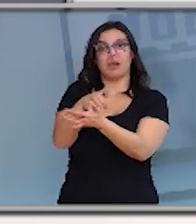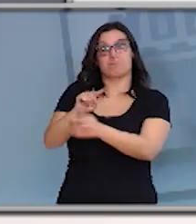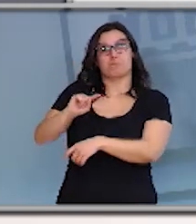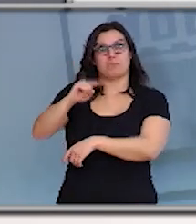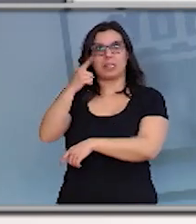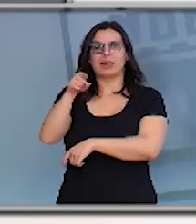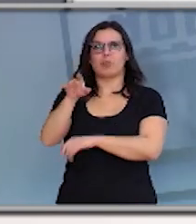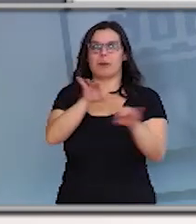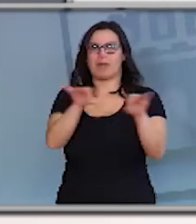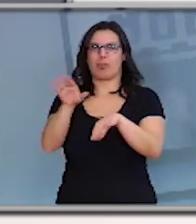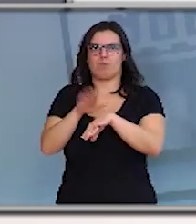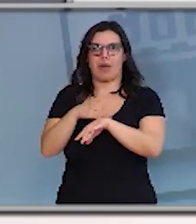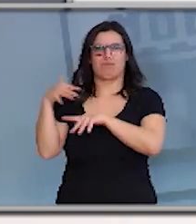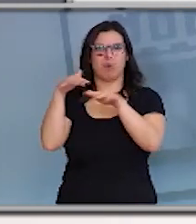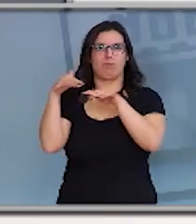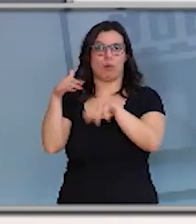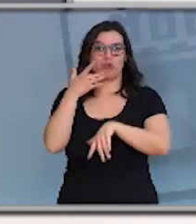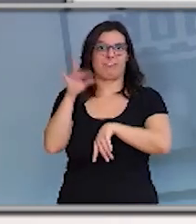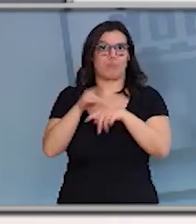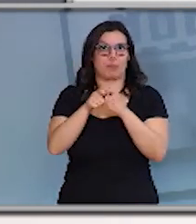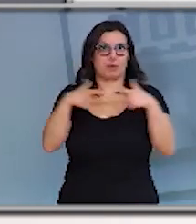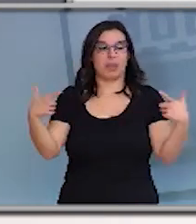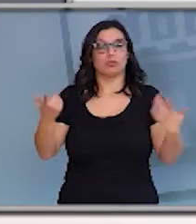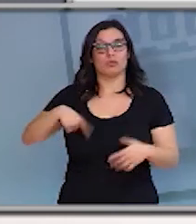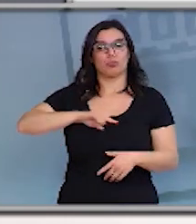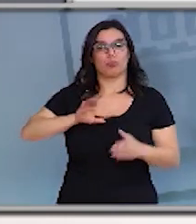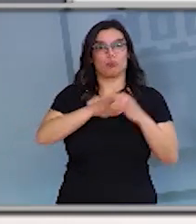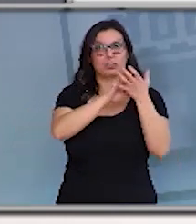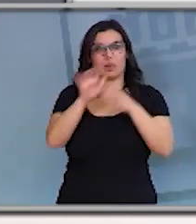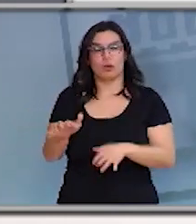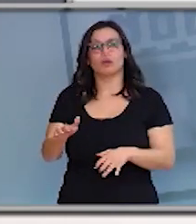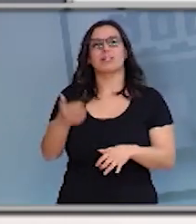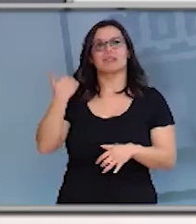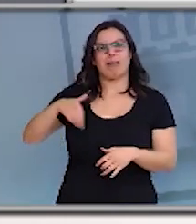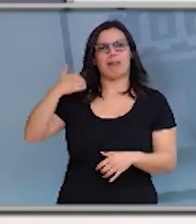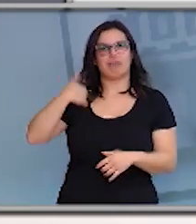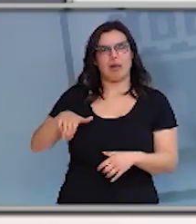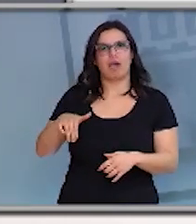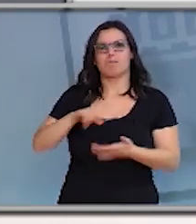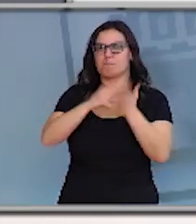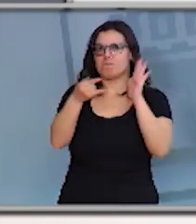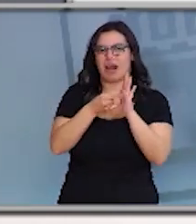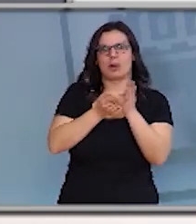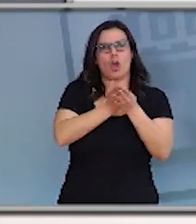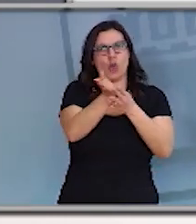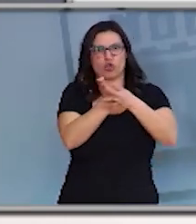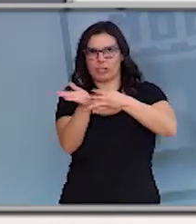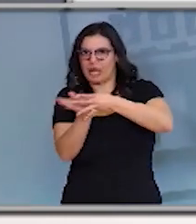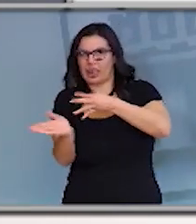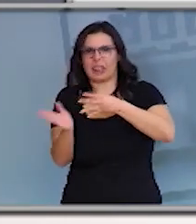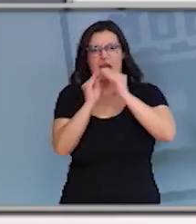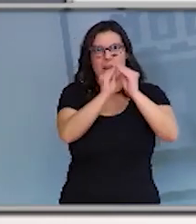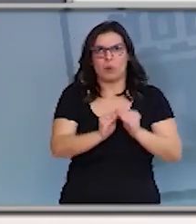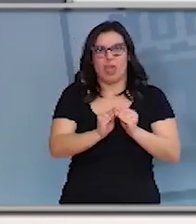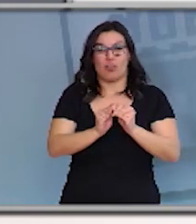a demanda. E, neste sentido, desde a Junta de Castilla y León, estamos já con todos os planes de contingencia elaborados